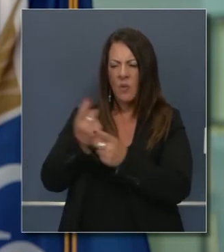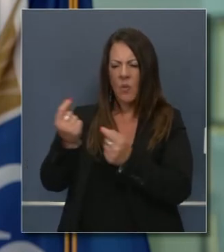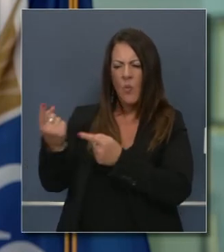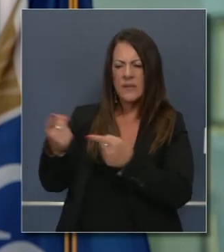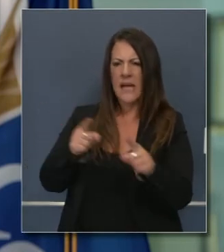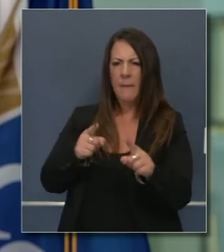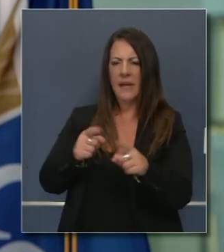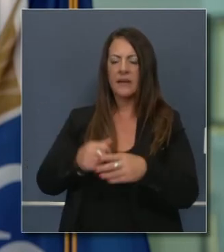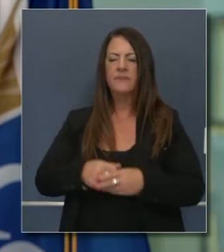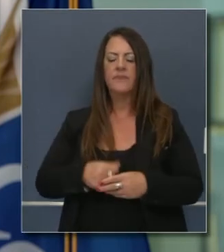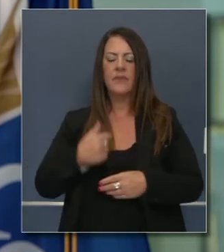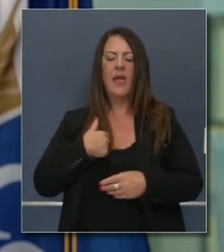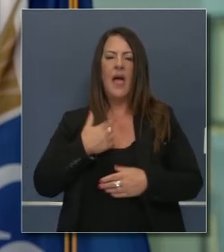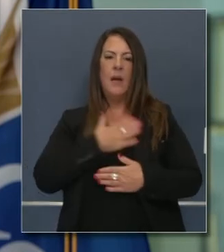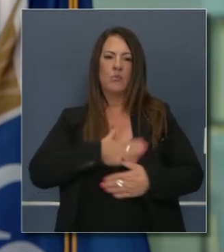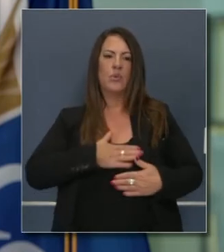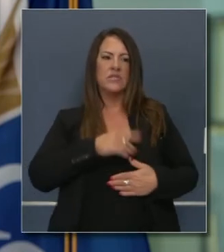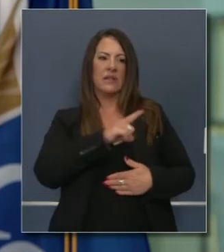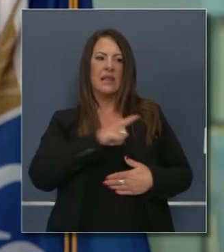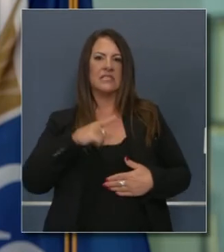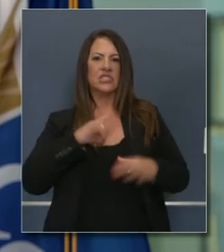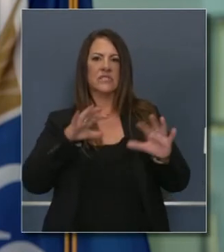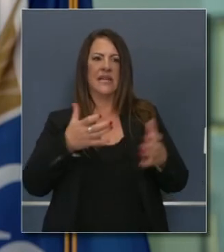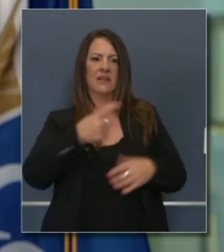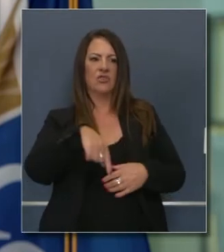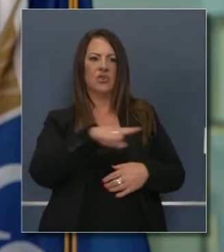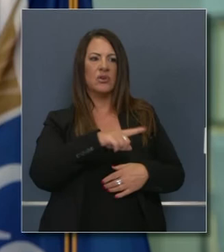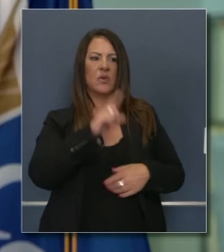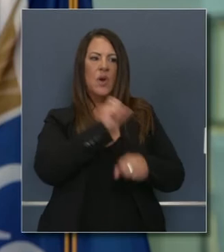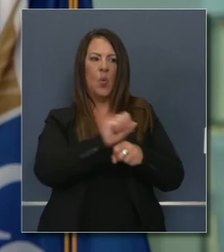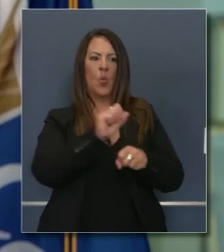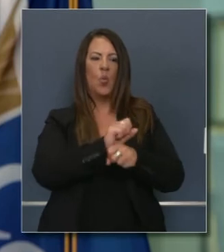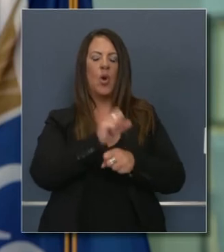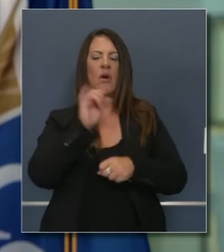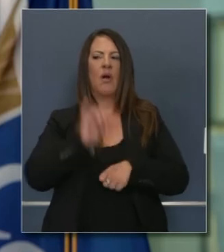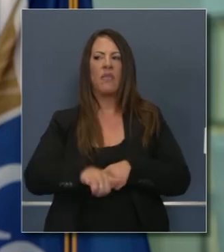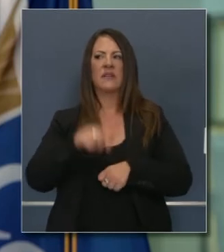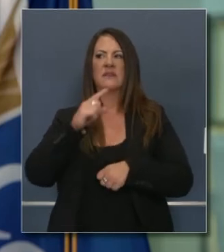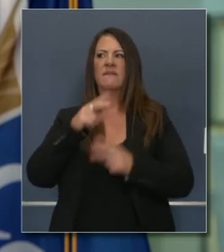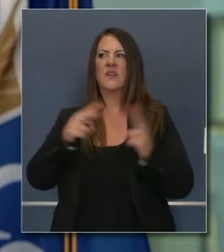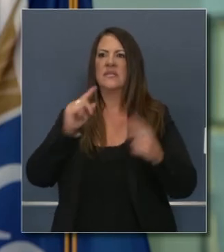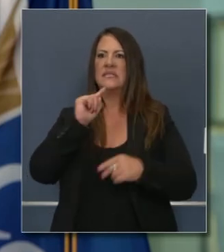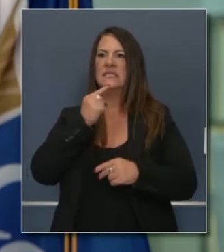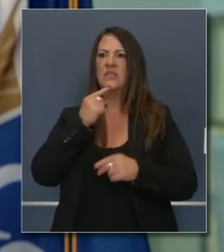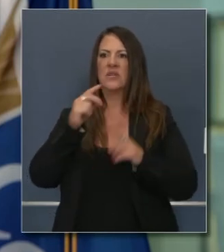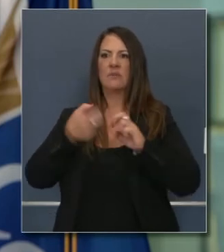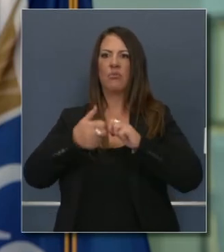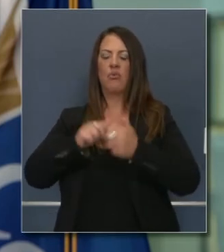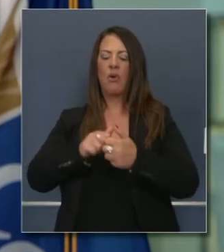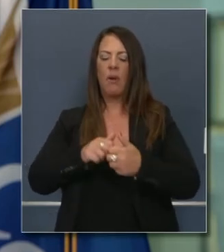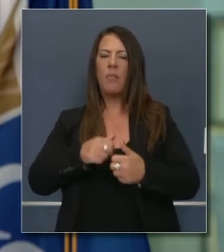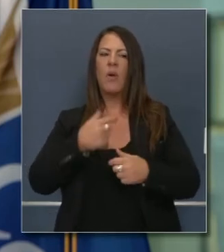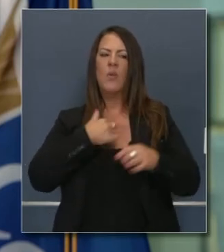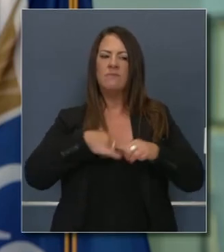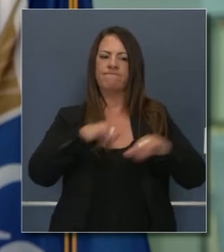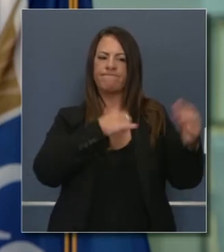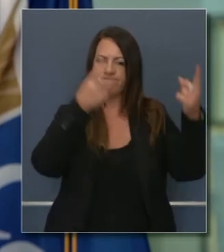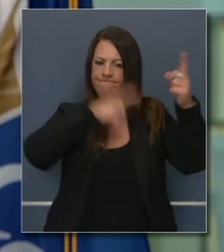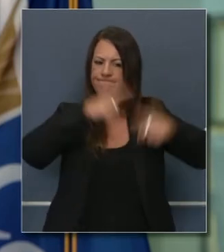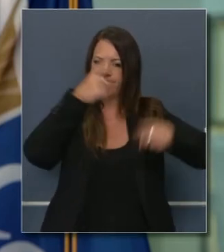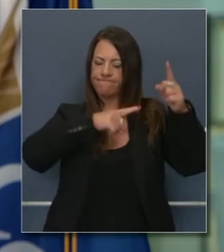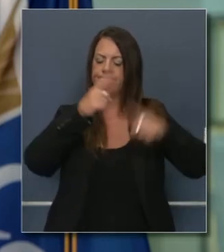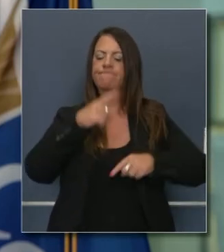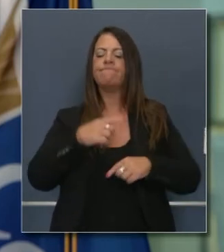tratando de resolver esto en tiempo real. Yo agradezco la urgencia que ha mostrado la legislatura. Compartimos los mismos